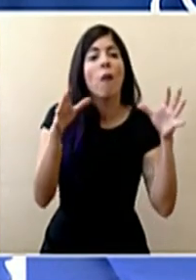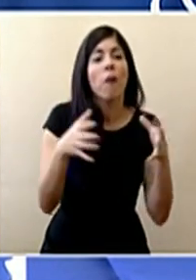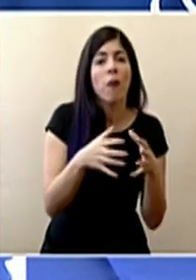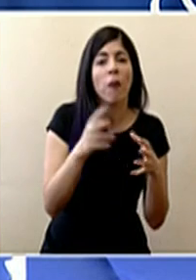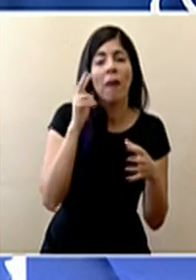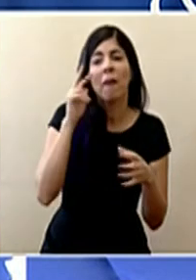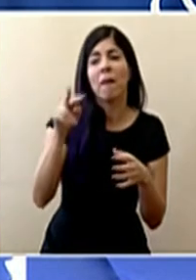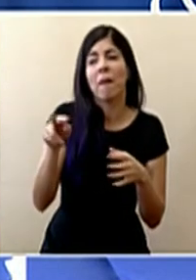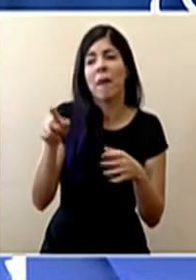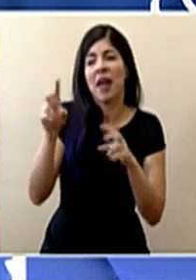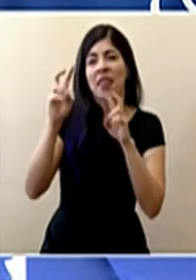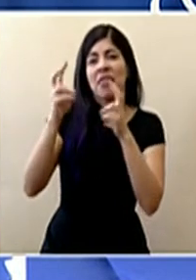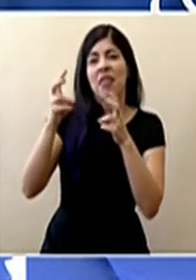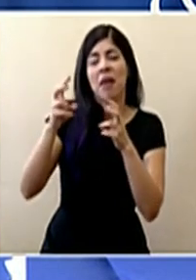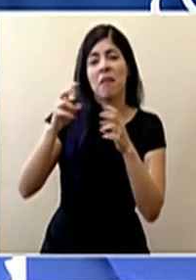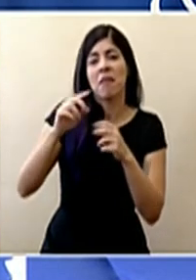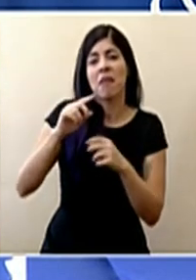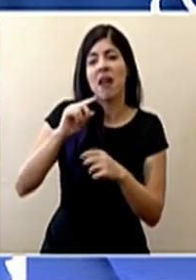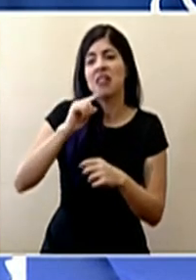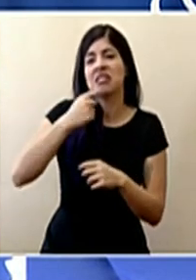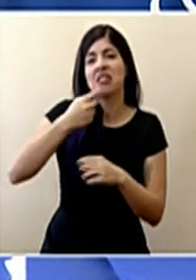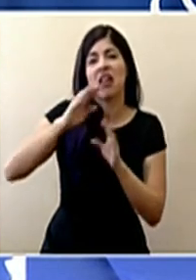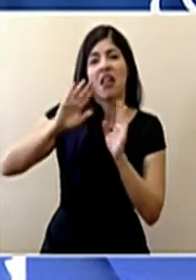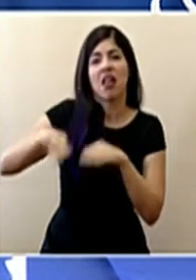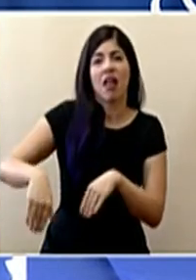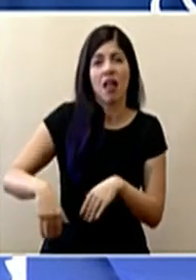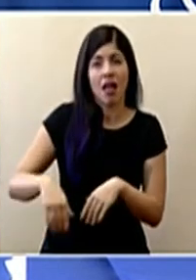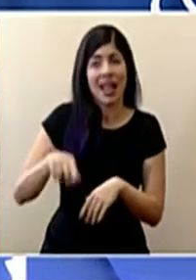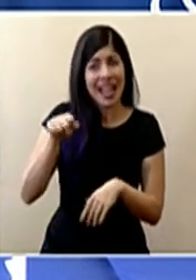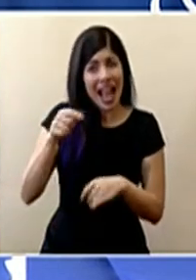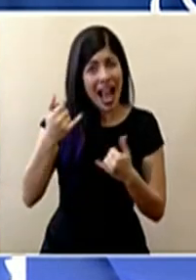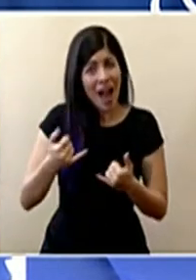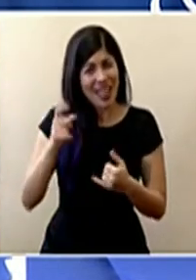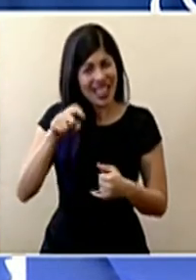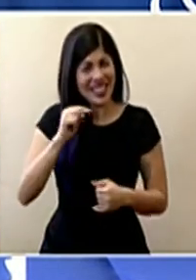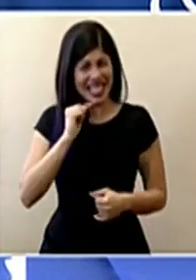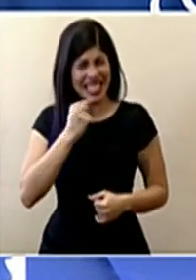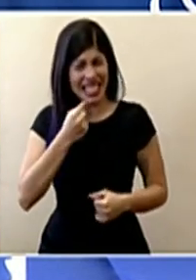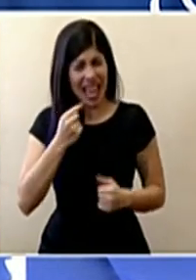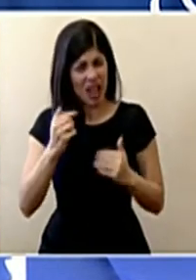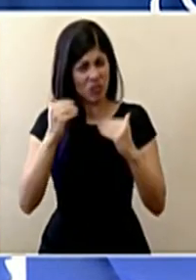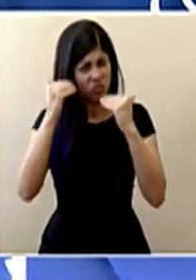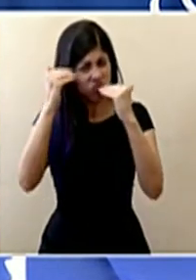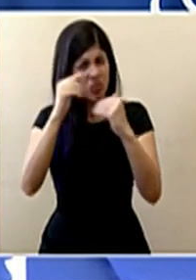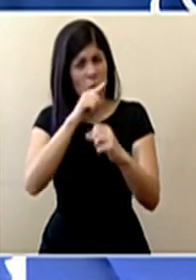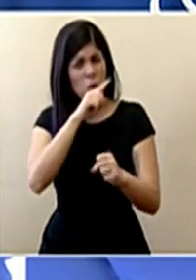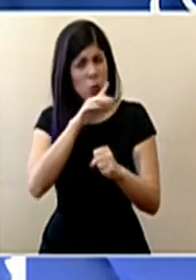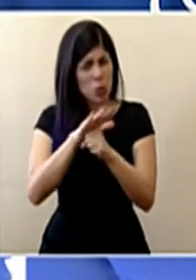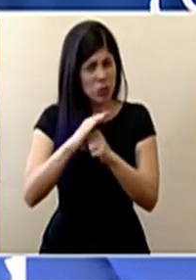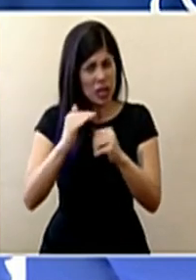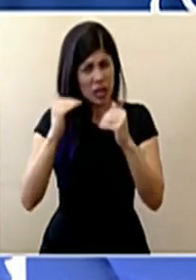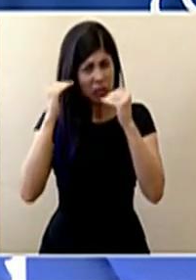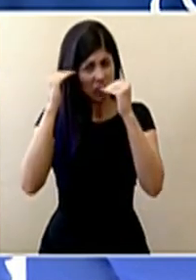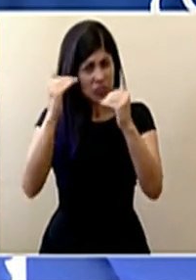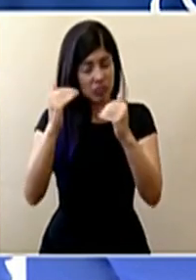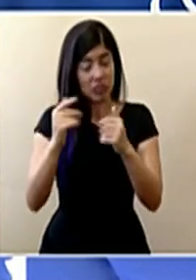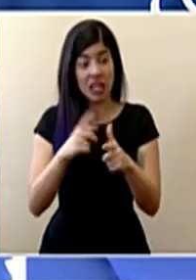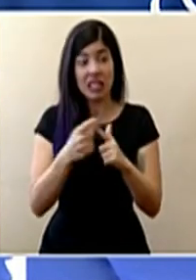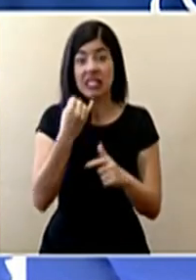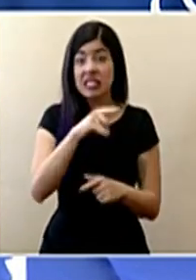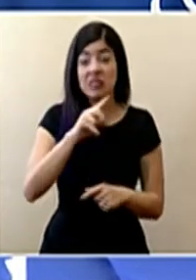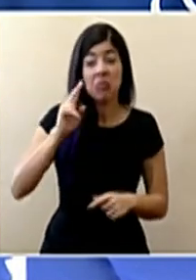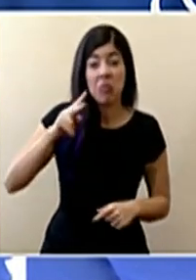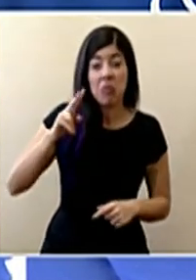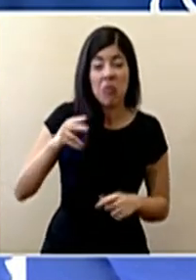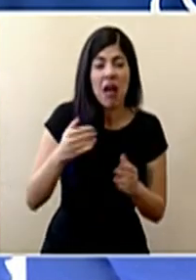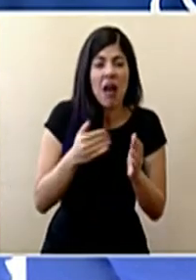con la seriedad que no amerita, que es la seriedad más alta de que ocupamos en esto, el compromiso más alto, lo que va a ocurrir,